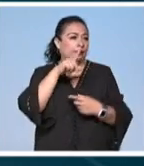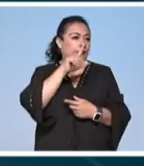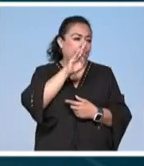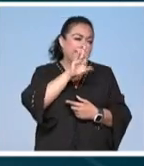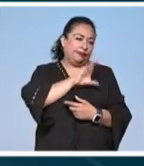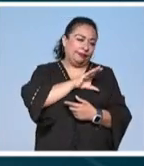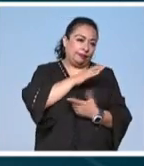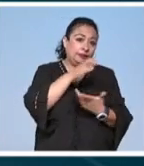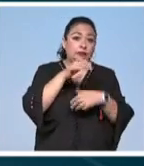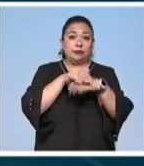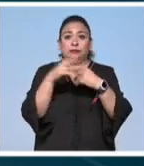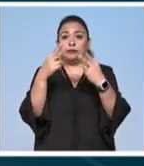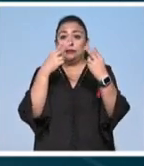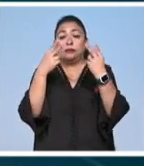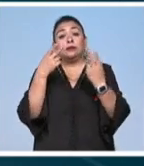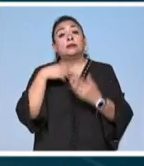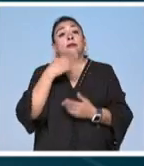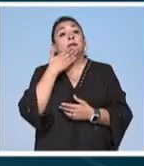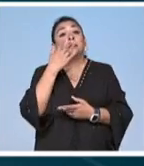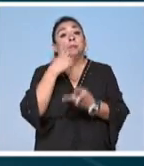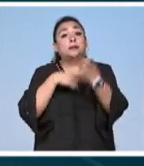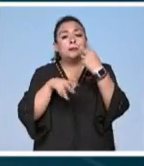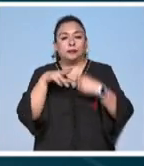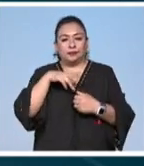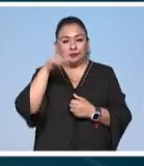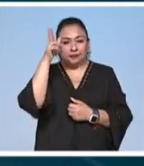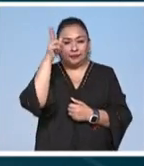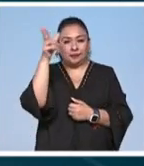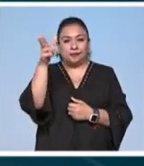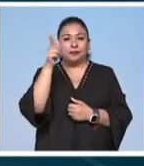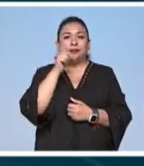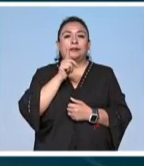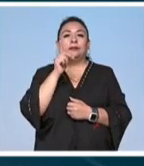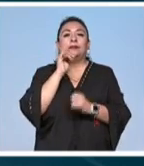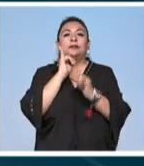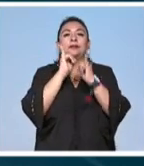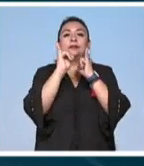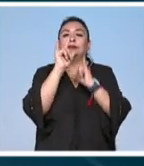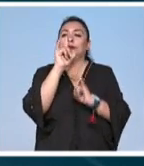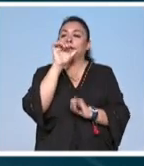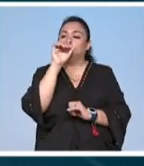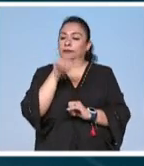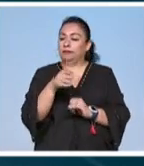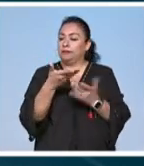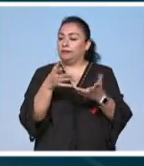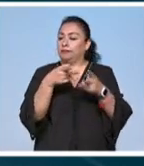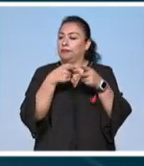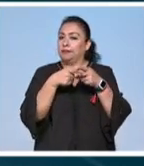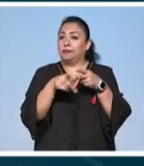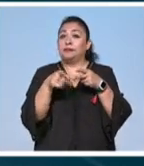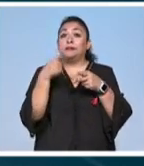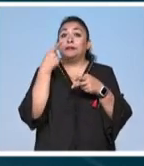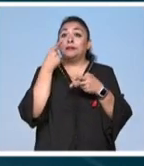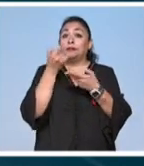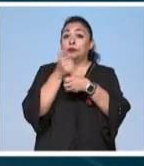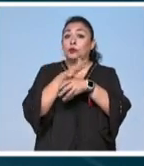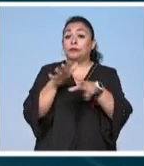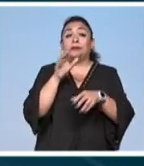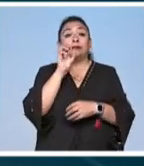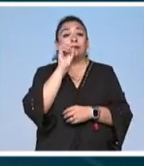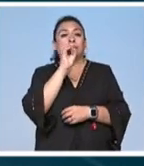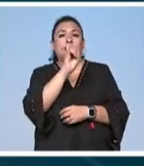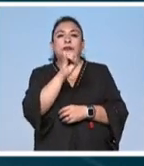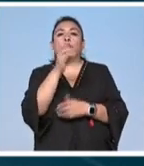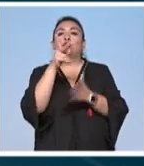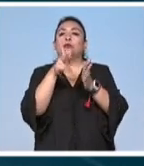Barrera amigos del auditorio bienvenidos hola Laura Regis en la traducción de lenguas de seña mexicana y sin más preámbulo vemos paso a la información efectivamente